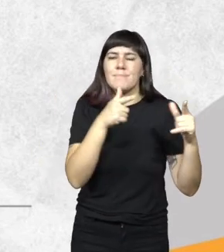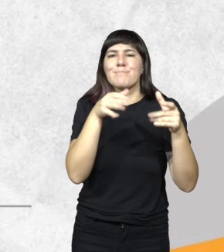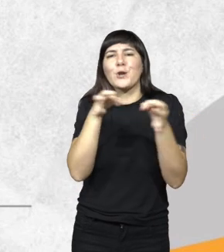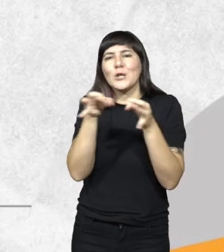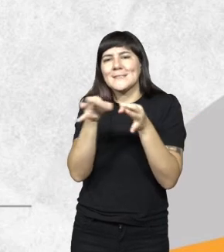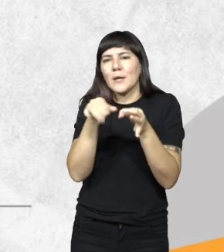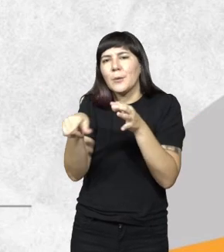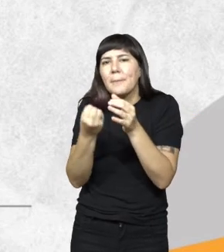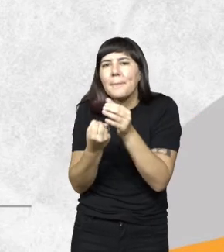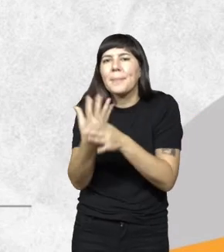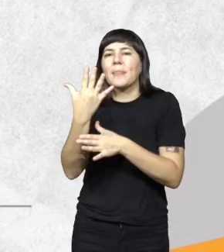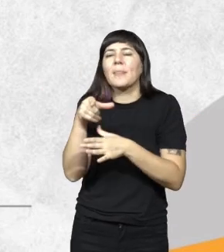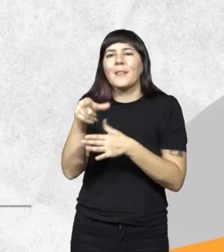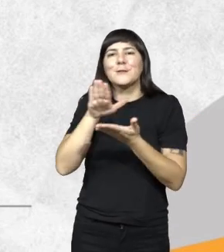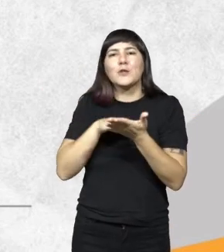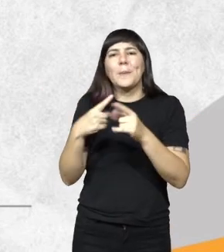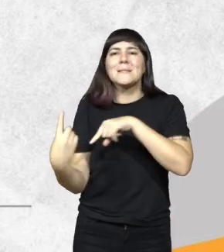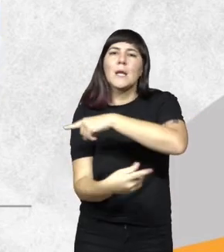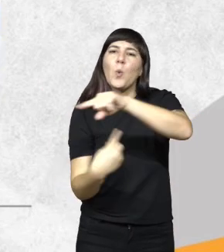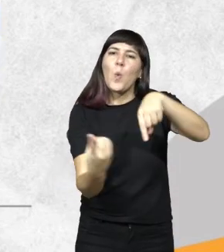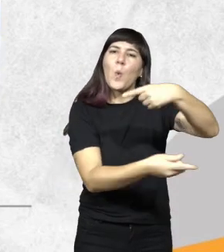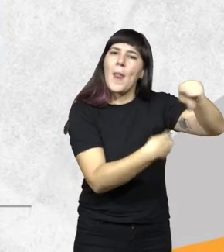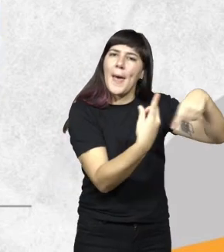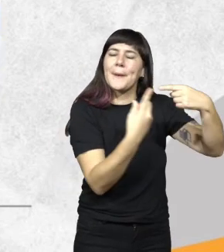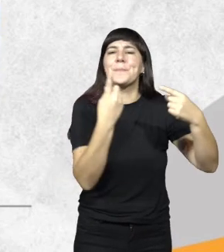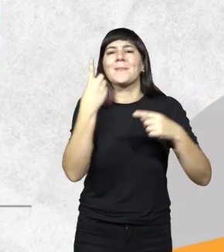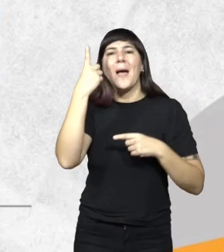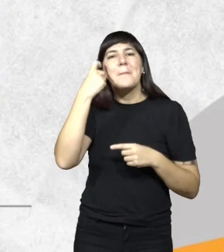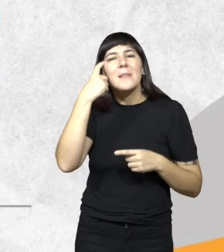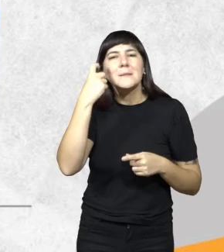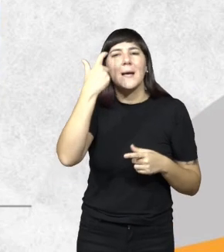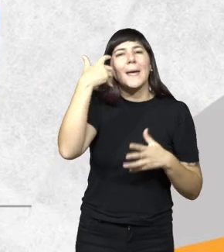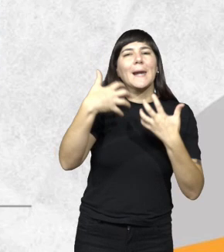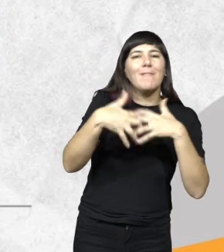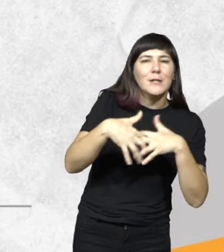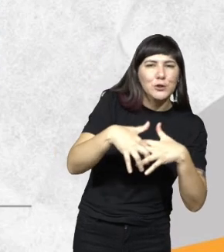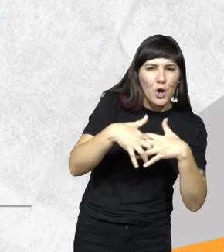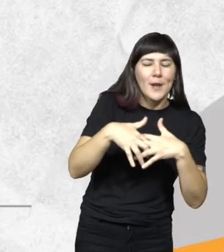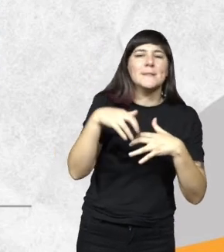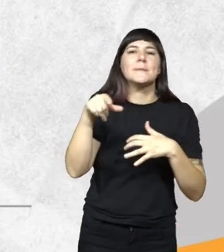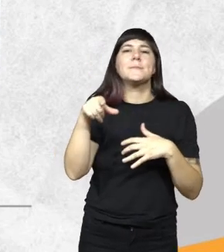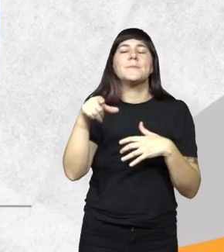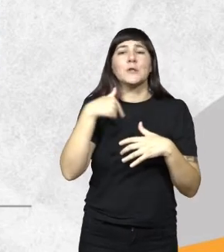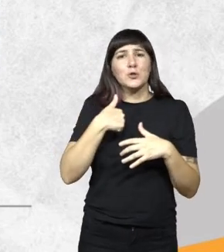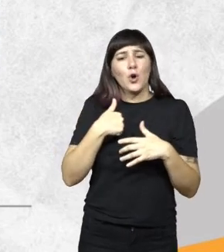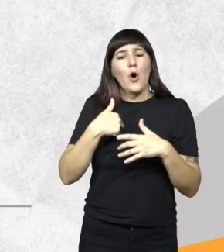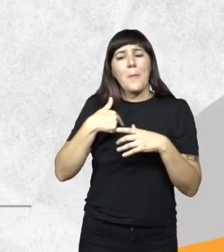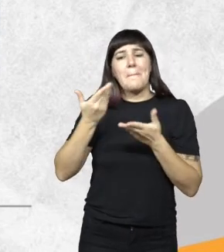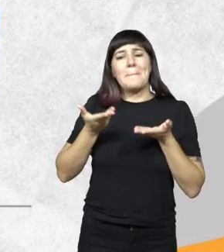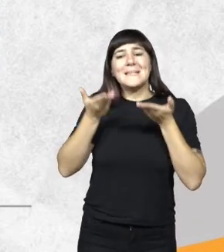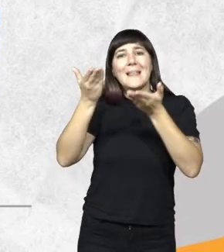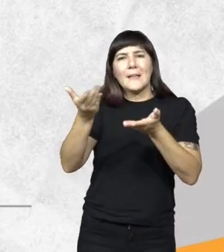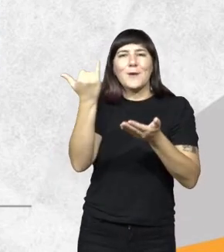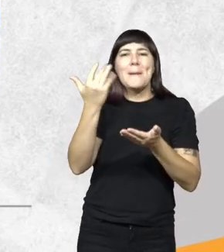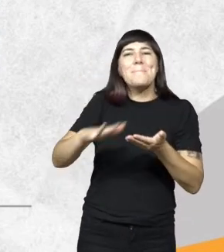incubado que habla sobre la circularidad y algunos aprendizajes y reflexiones. Voy a acompañar esta presentación con parte de nuestros